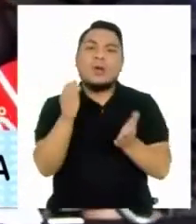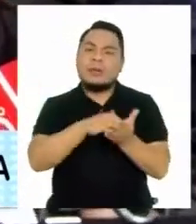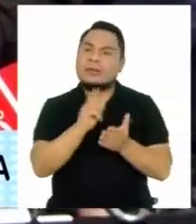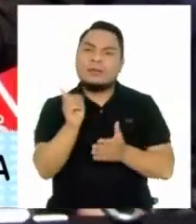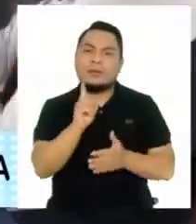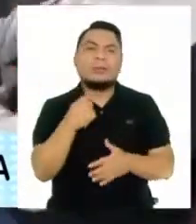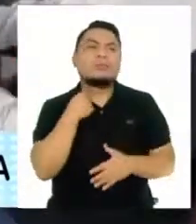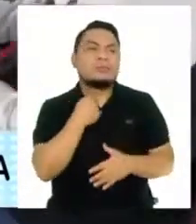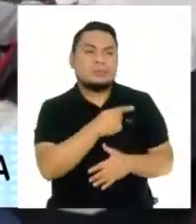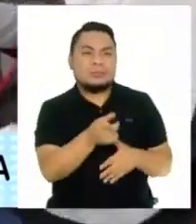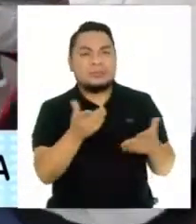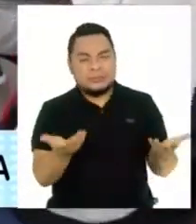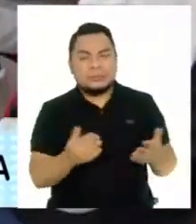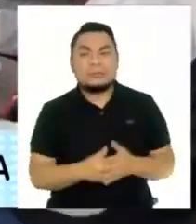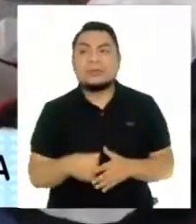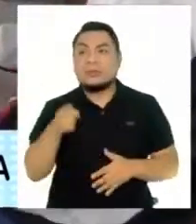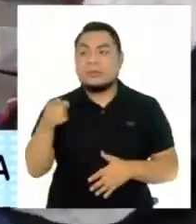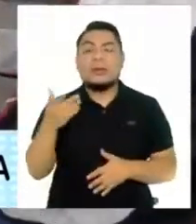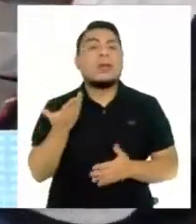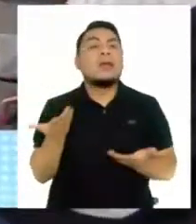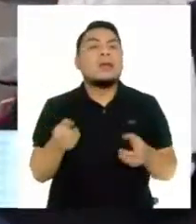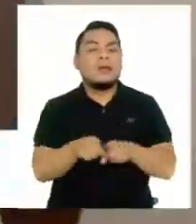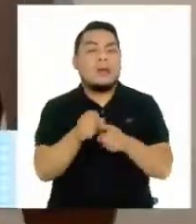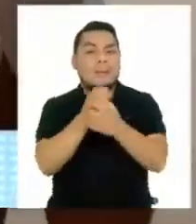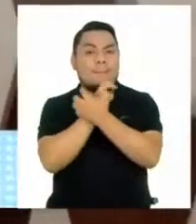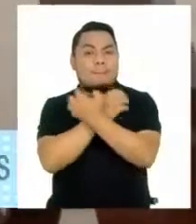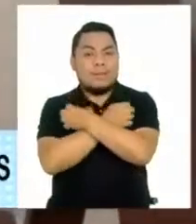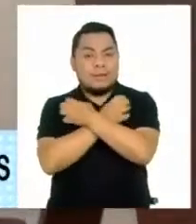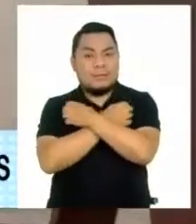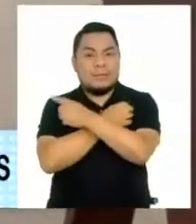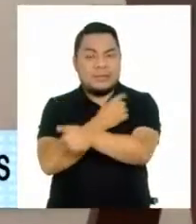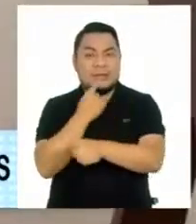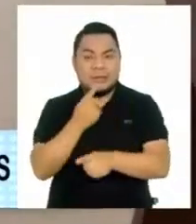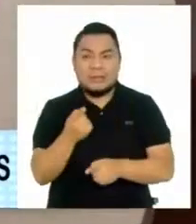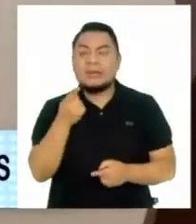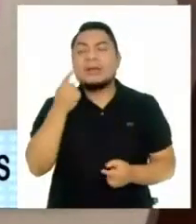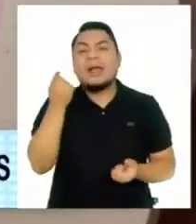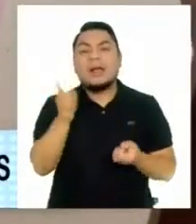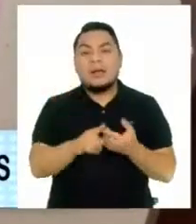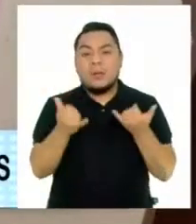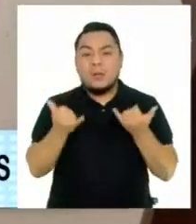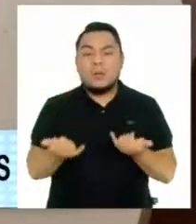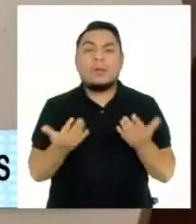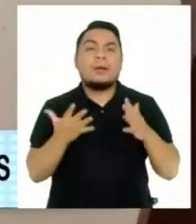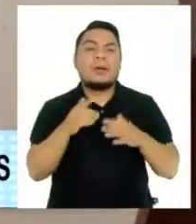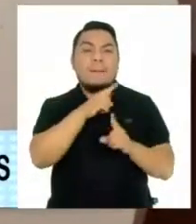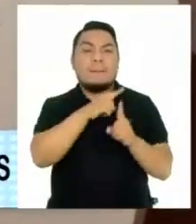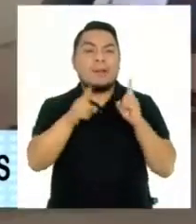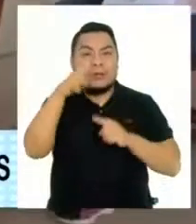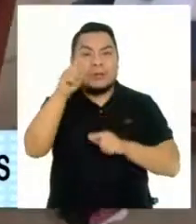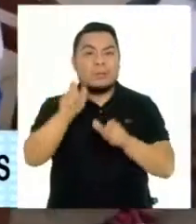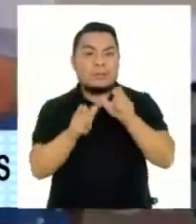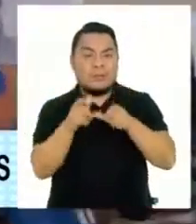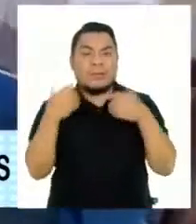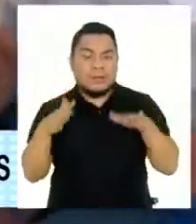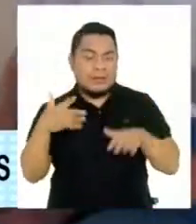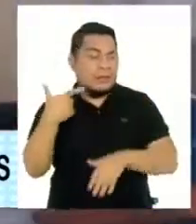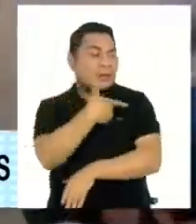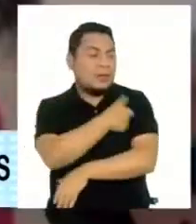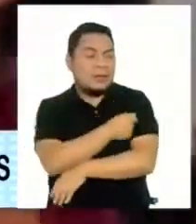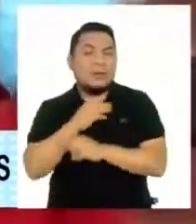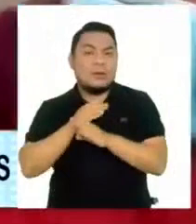de los que menos tienen. Y en Lambayeque, la Gerencia de Salud informó que hasta la fecha, medio millón de personas fueron